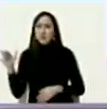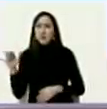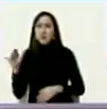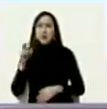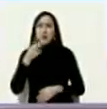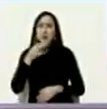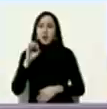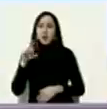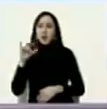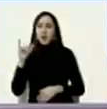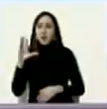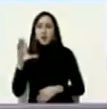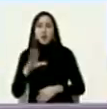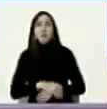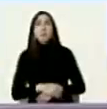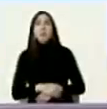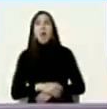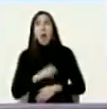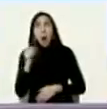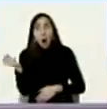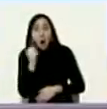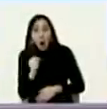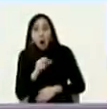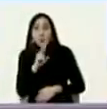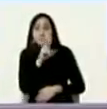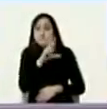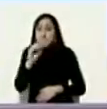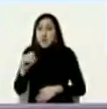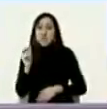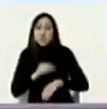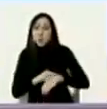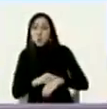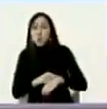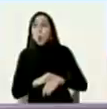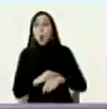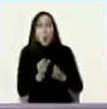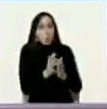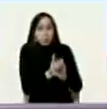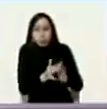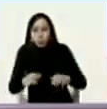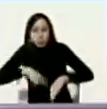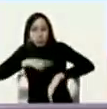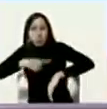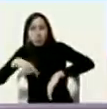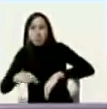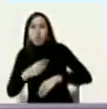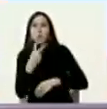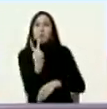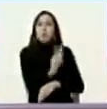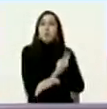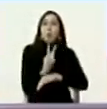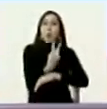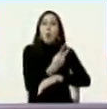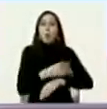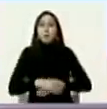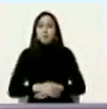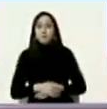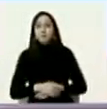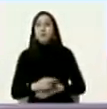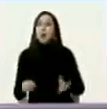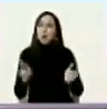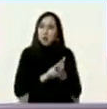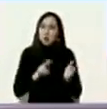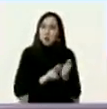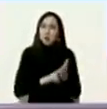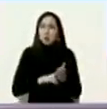hicimos una entrevista que iba a ser de 20 minutos y duró casi dos horas la han repetido muchas veces en Bloomberg en